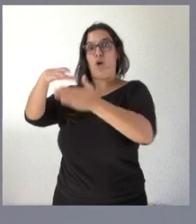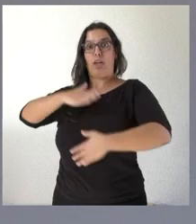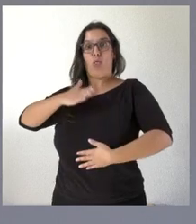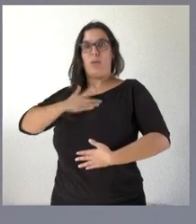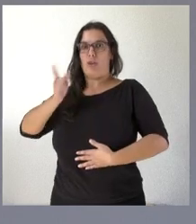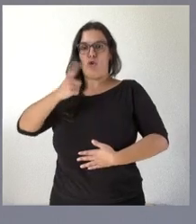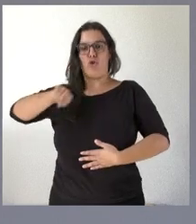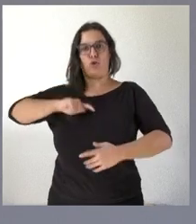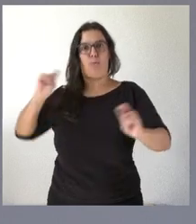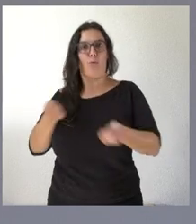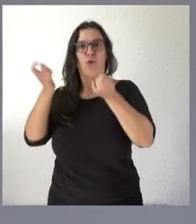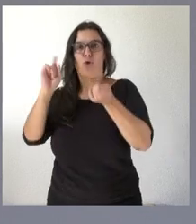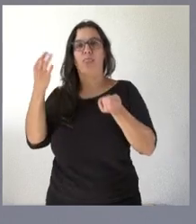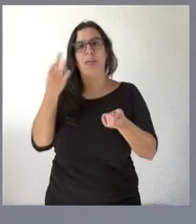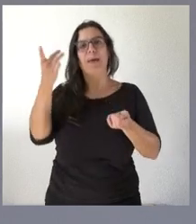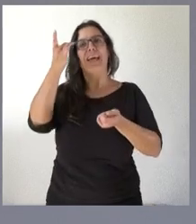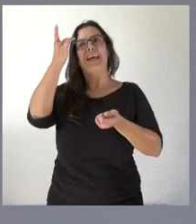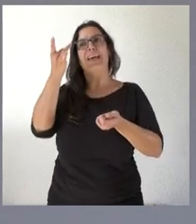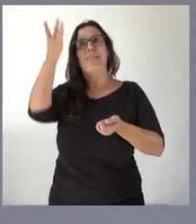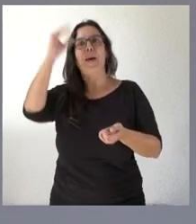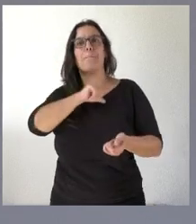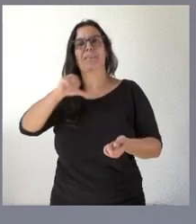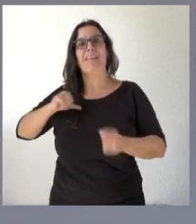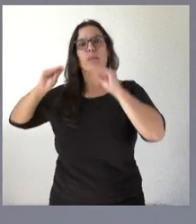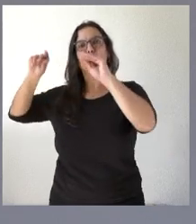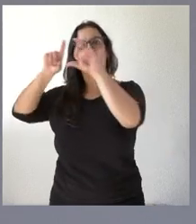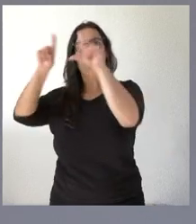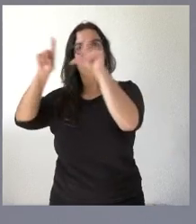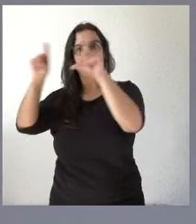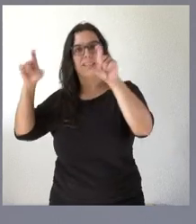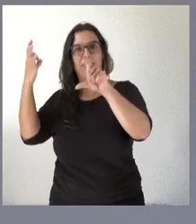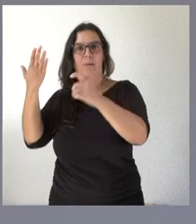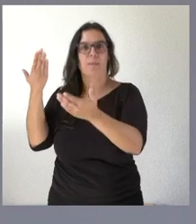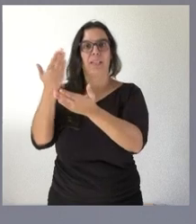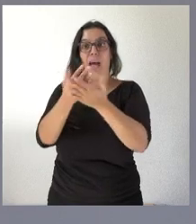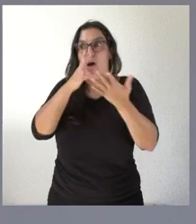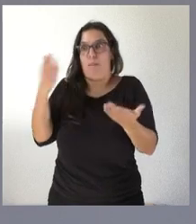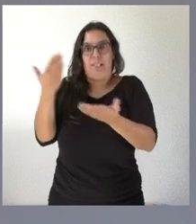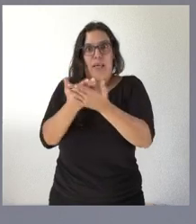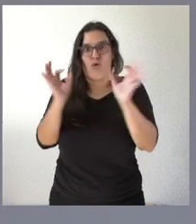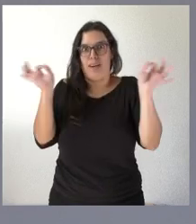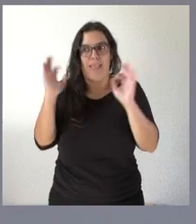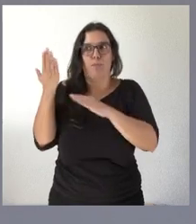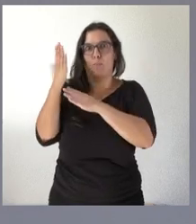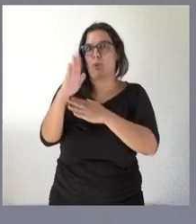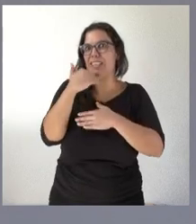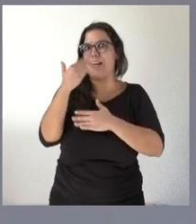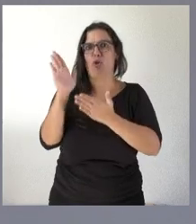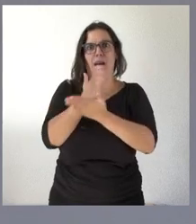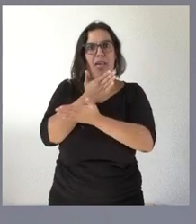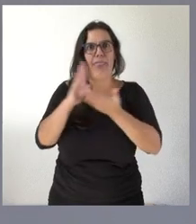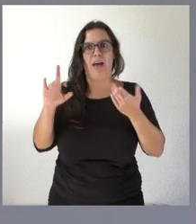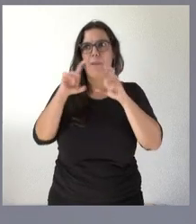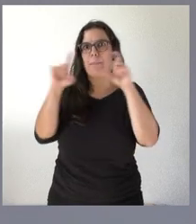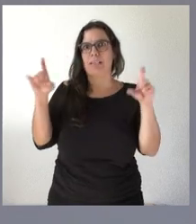misma siempre hemos dicho que tiene que ser iniciativa del promotor y que a día de hoy no hay ninguna propuesta encima de la mesa por parte de ningún